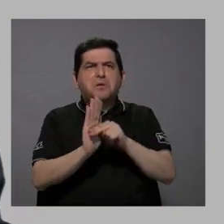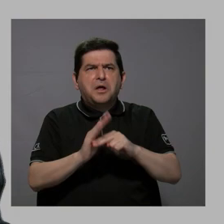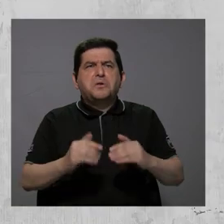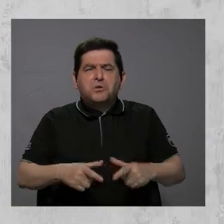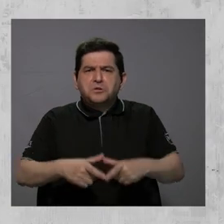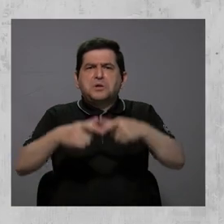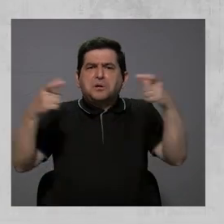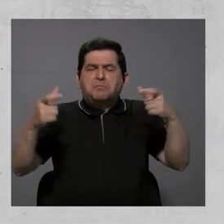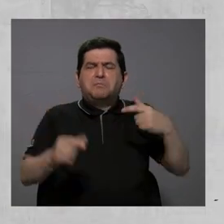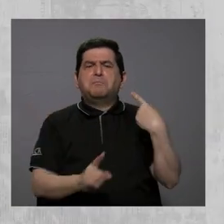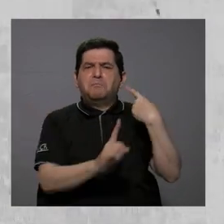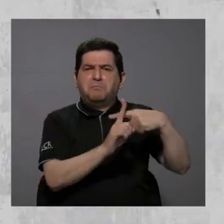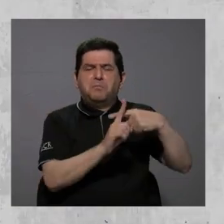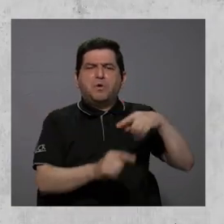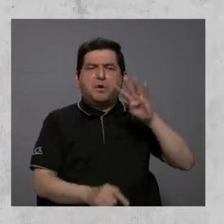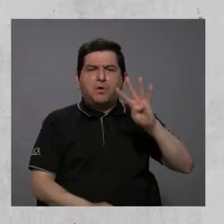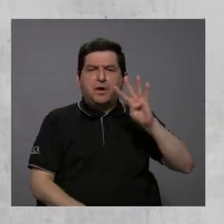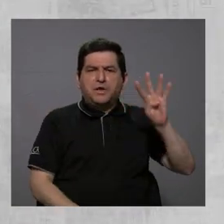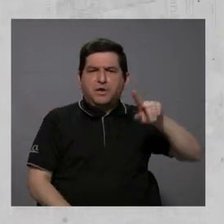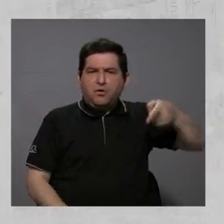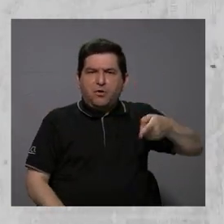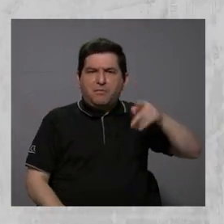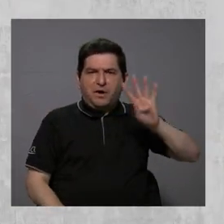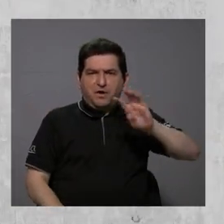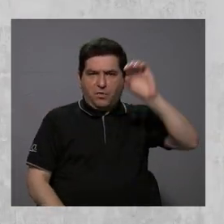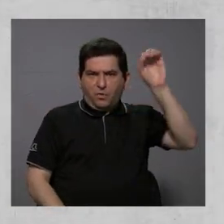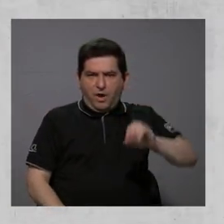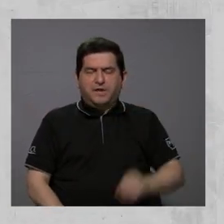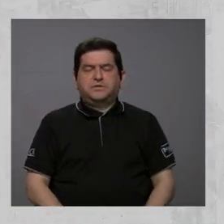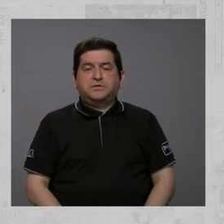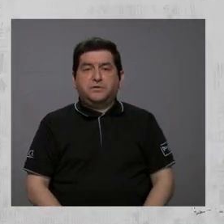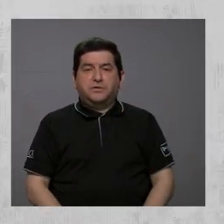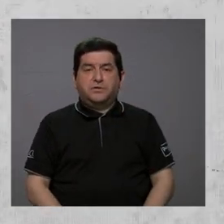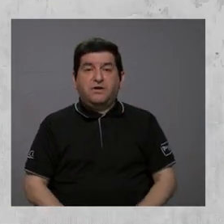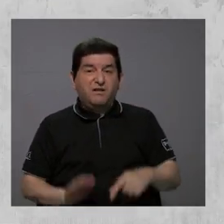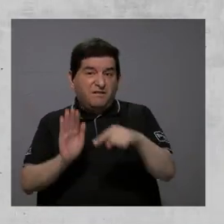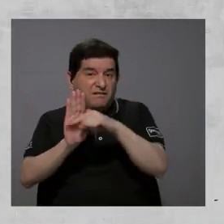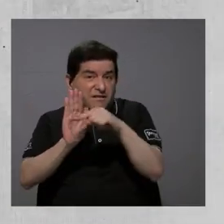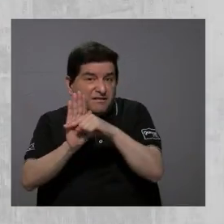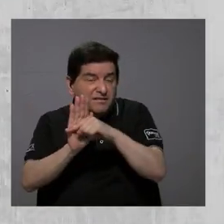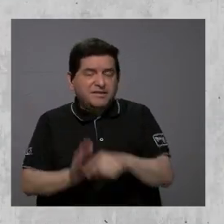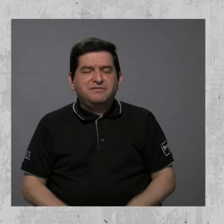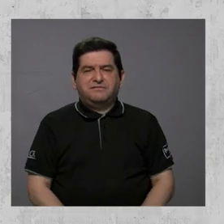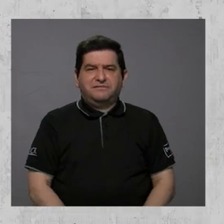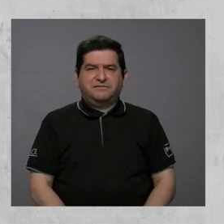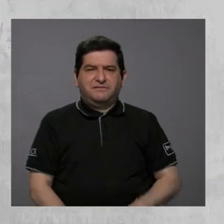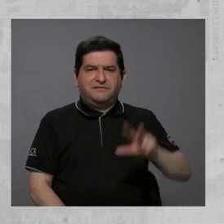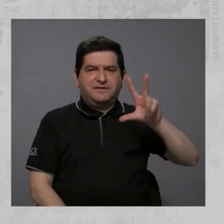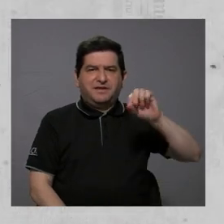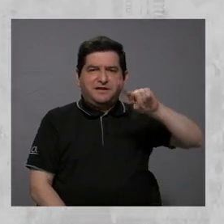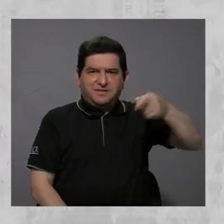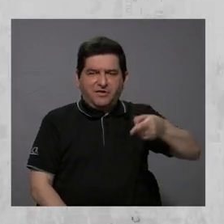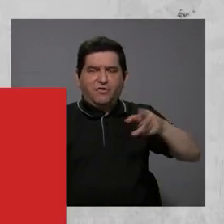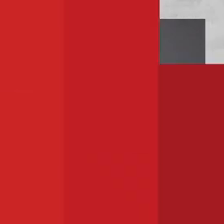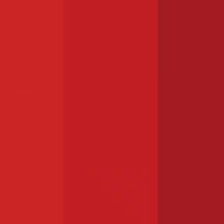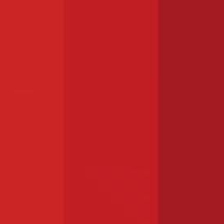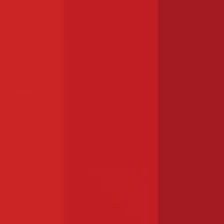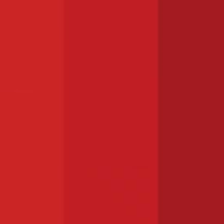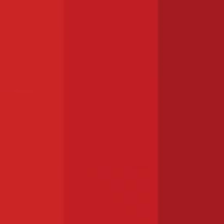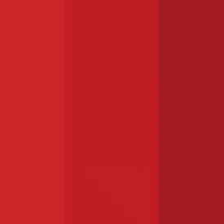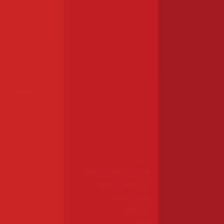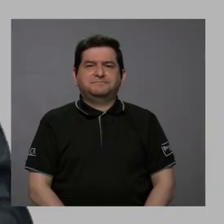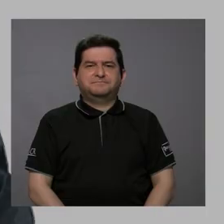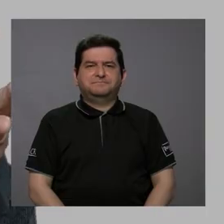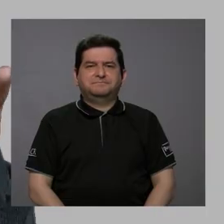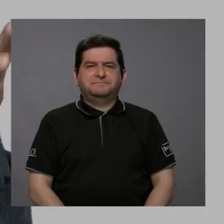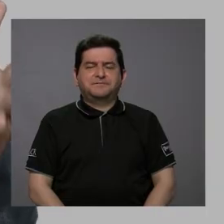positiva, con un 44,4%, mientras que la negativa fue de un 30,6%.